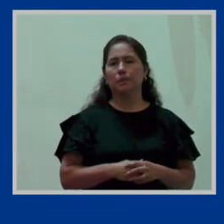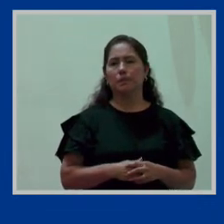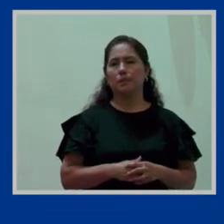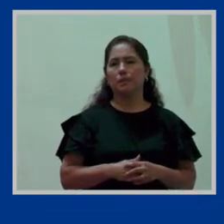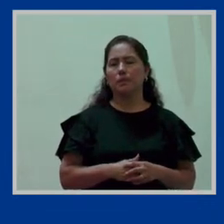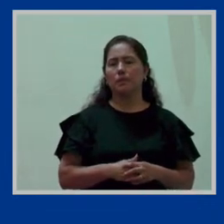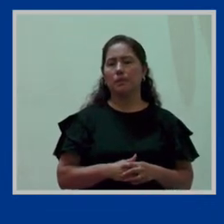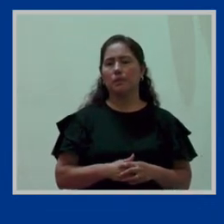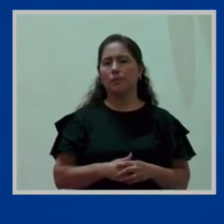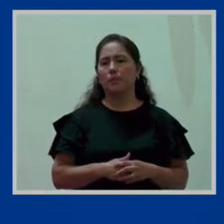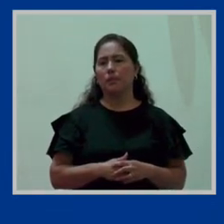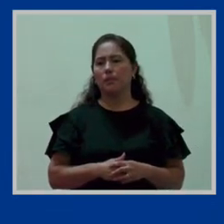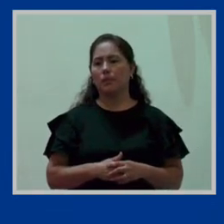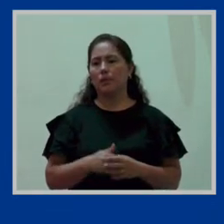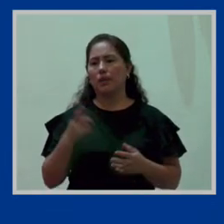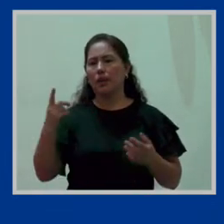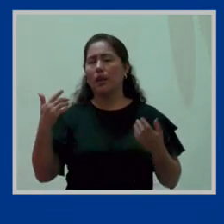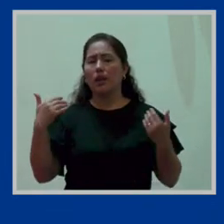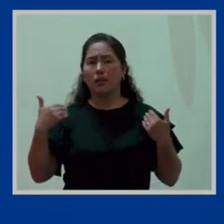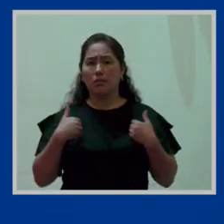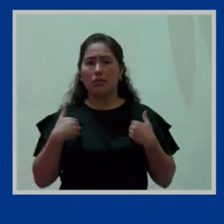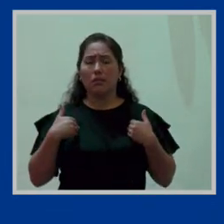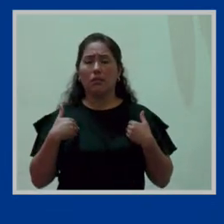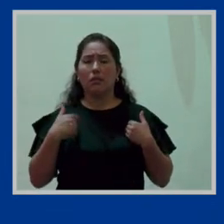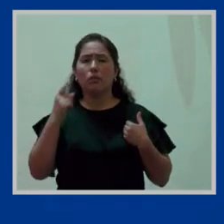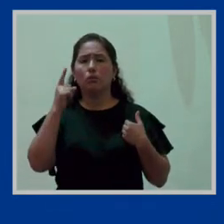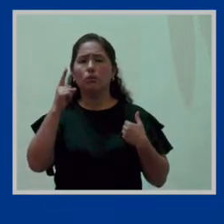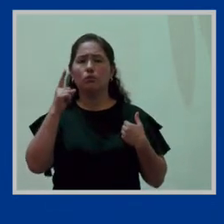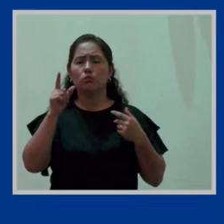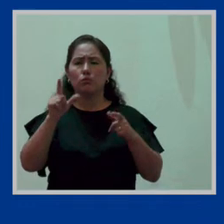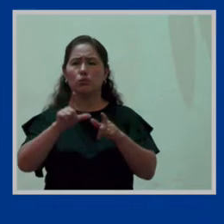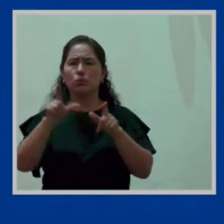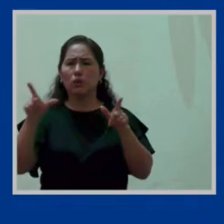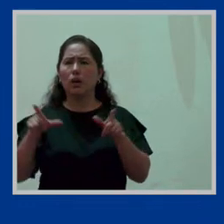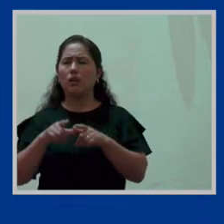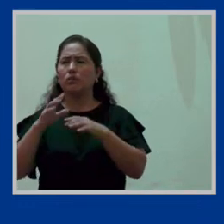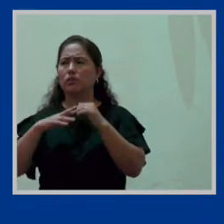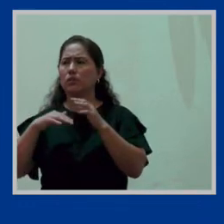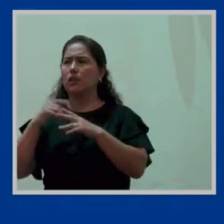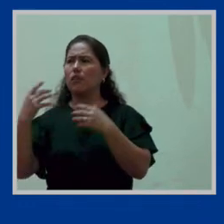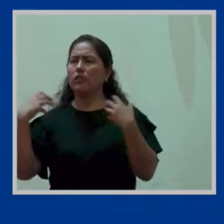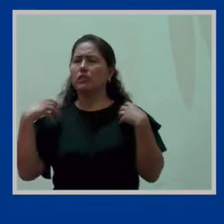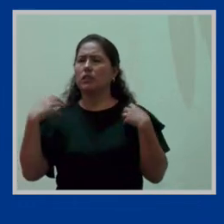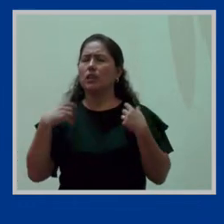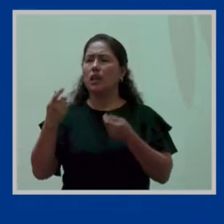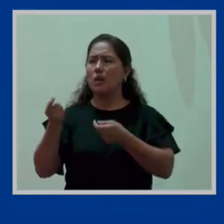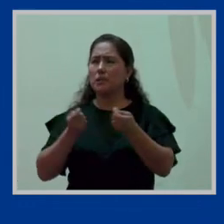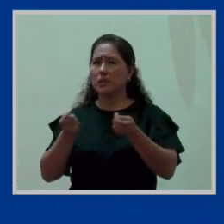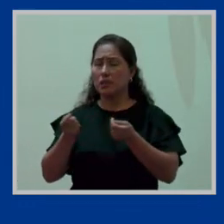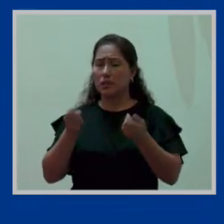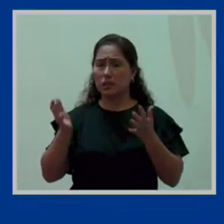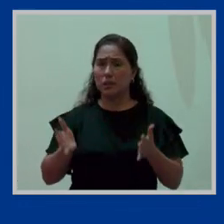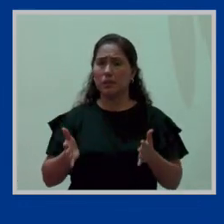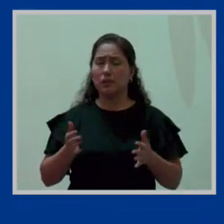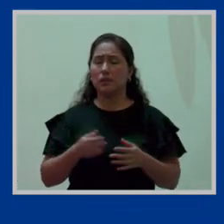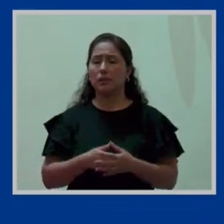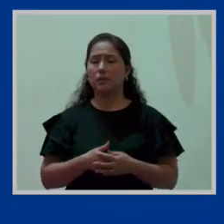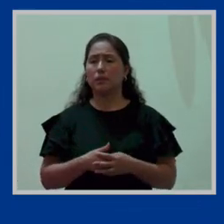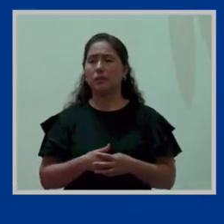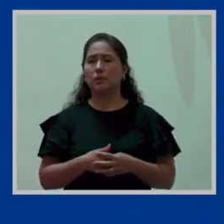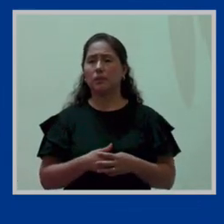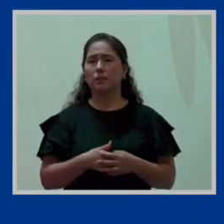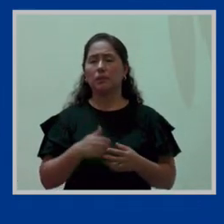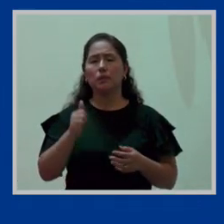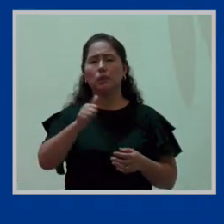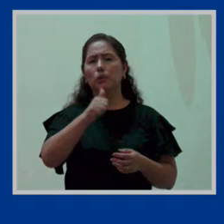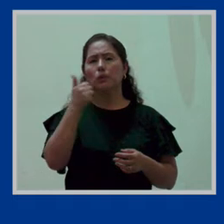agroexportadoras tienen una estructura, oficinas administrativas, por otro